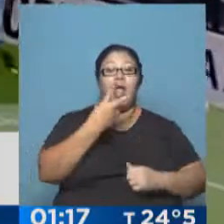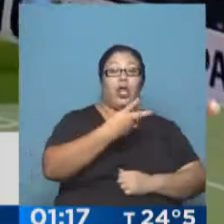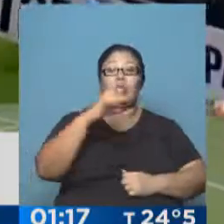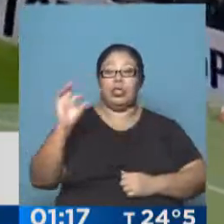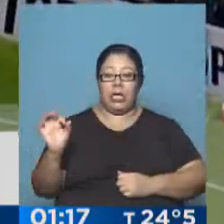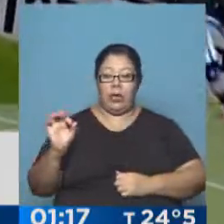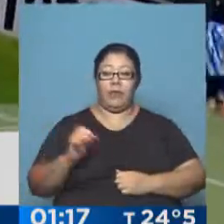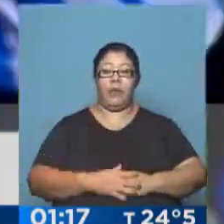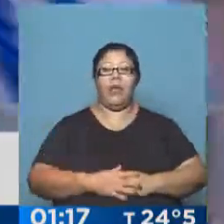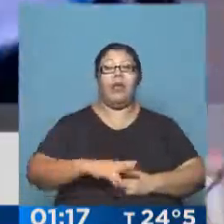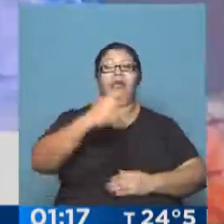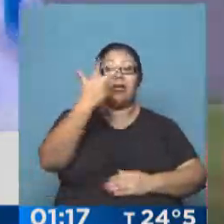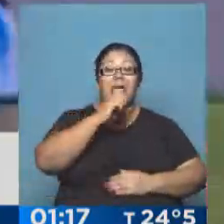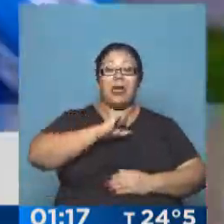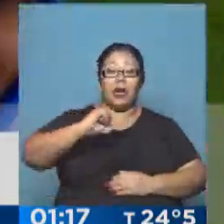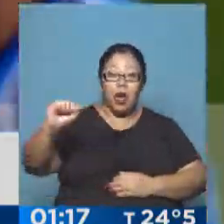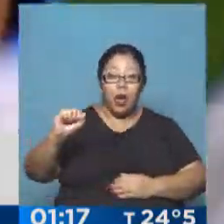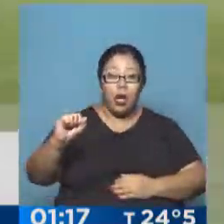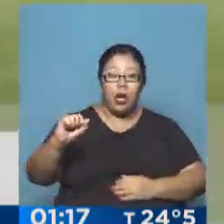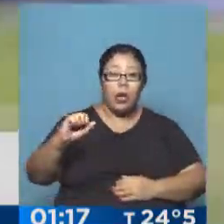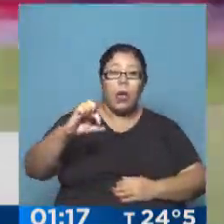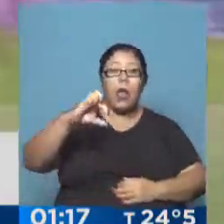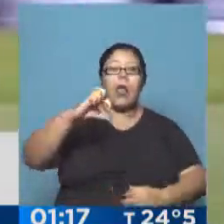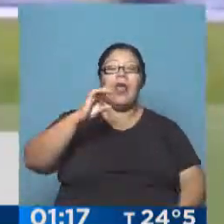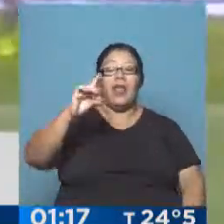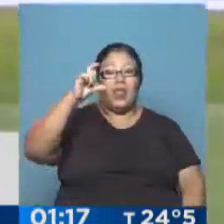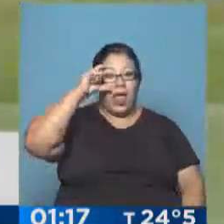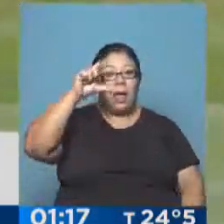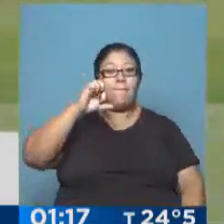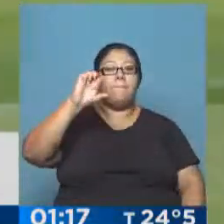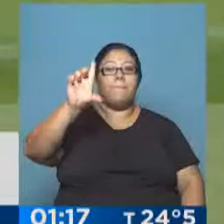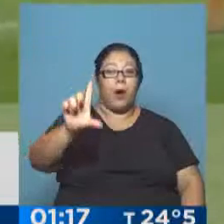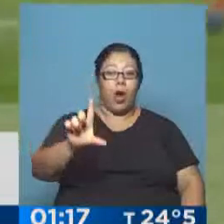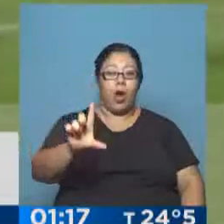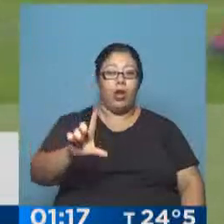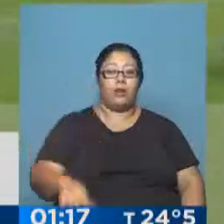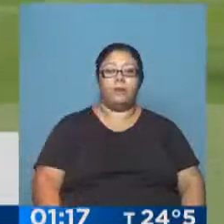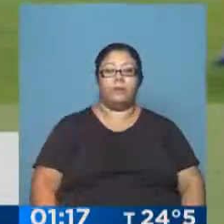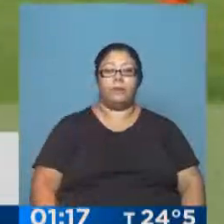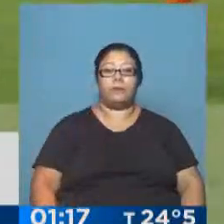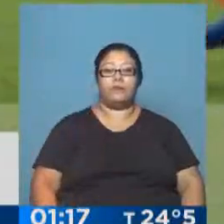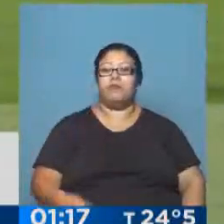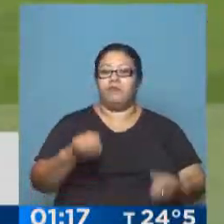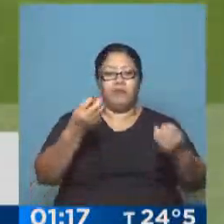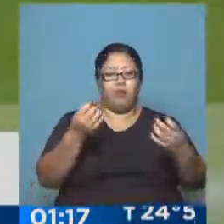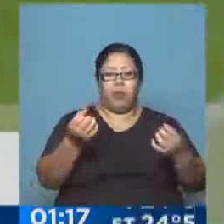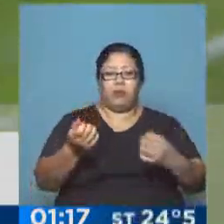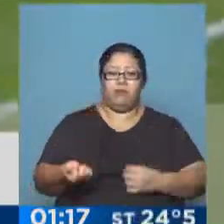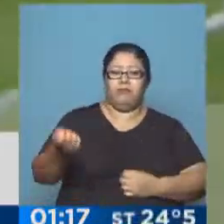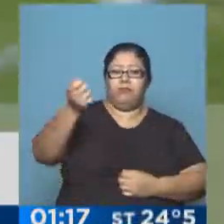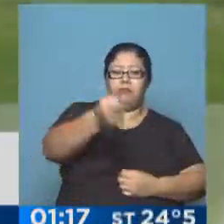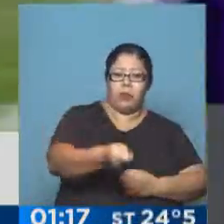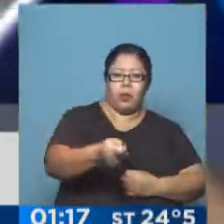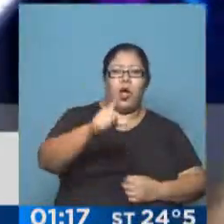El tercer gol iba a llegar por medio de Rodrigo de Polo, otro de los que ha llegado para esta temporada. La habilitación perfecta de Licha López.